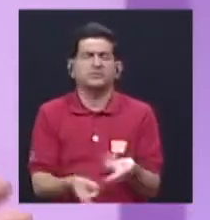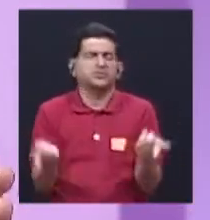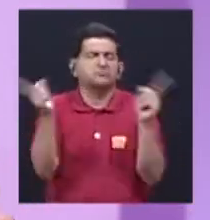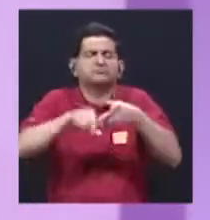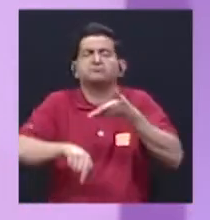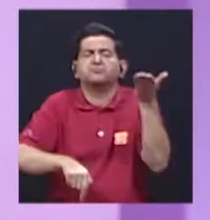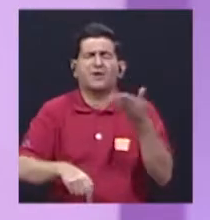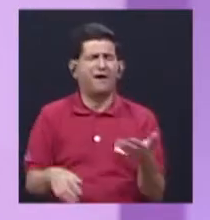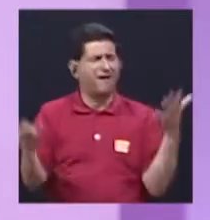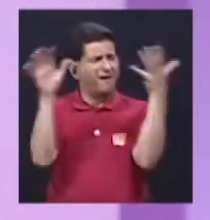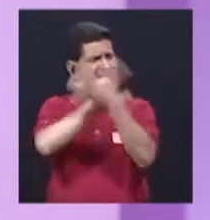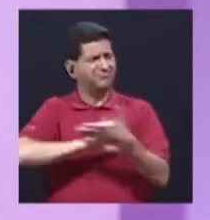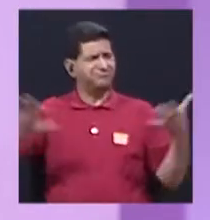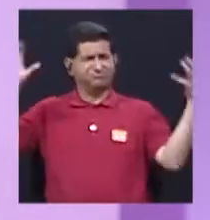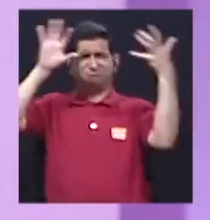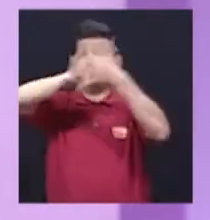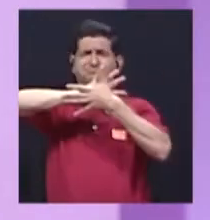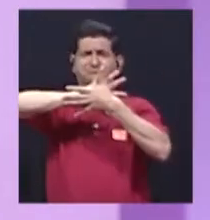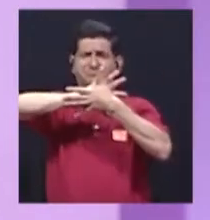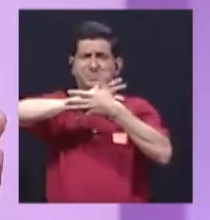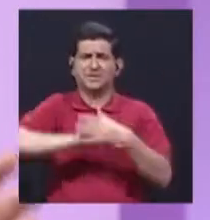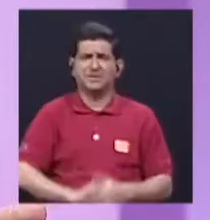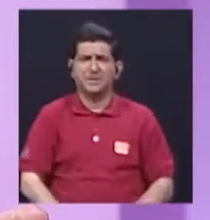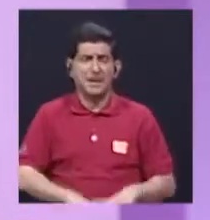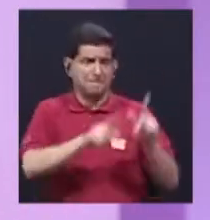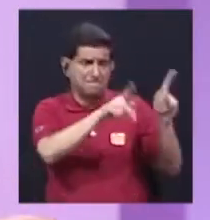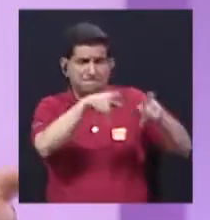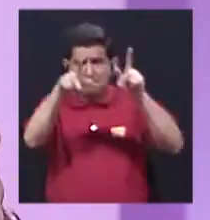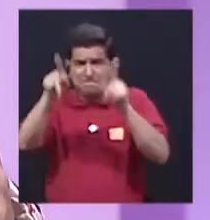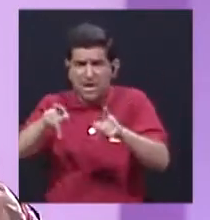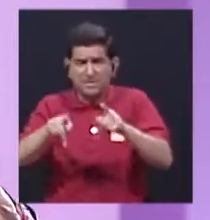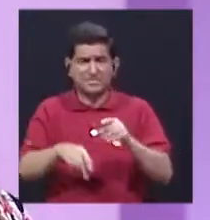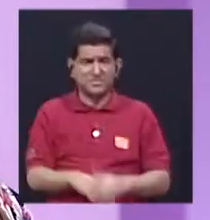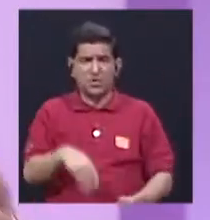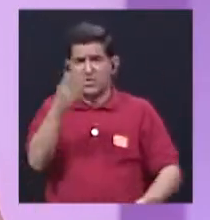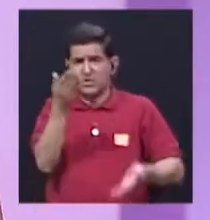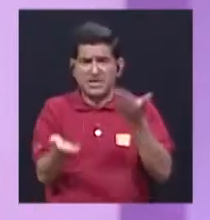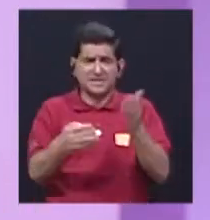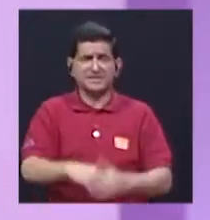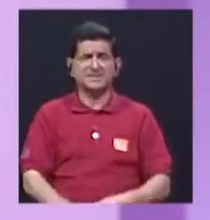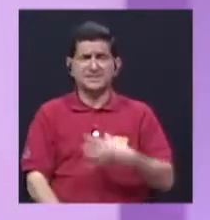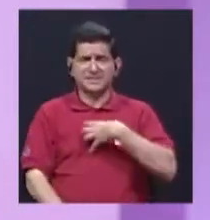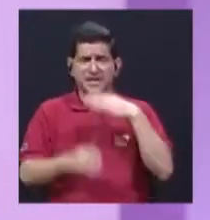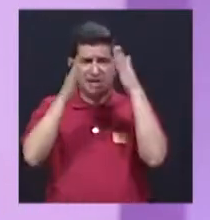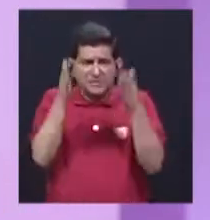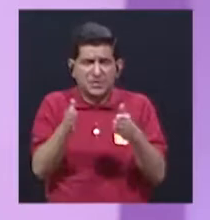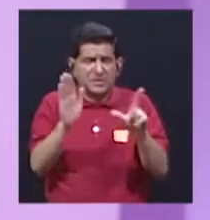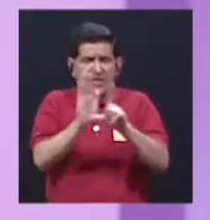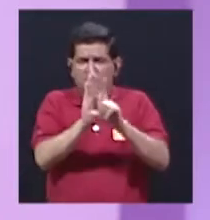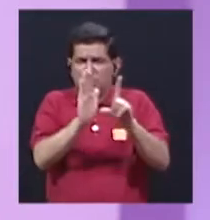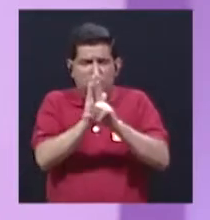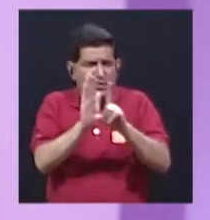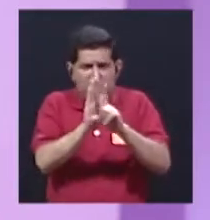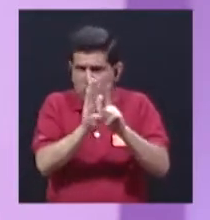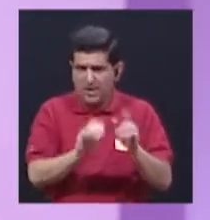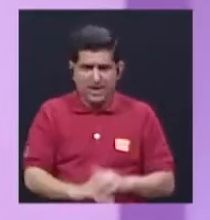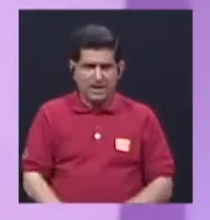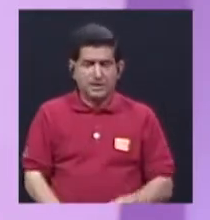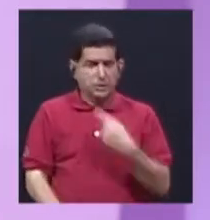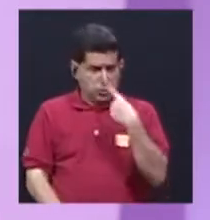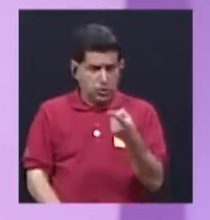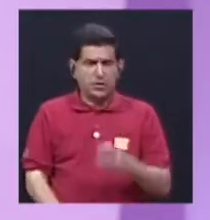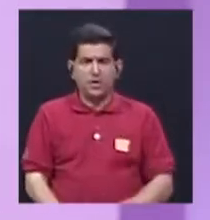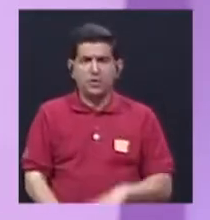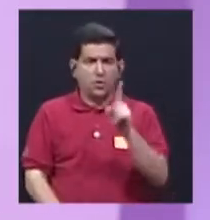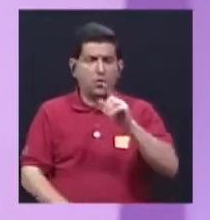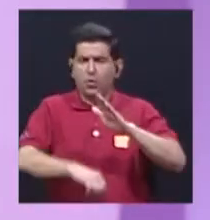pasado? Un desorden, ha pasado que mucha gente se ha ido haciendo dueña ilegalmente, y digo ilegalmente porque una